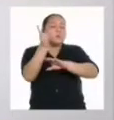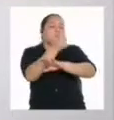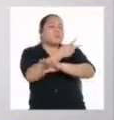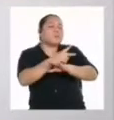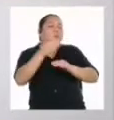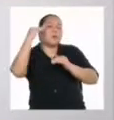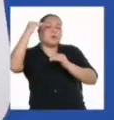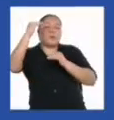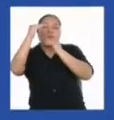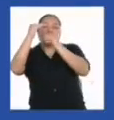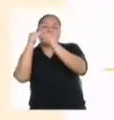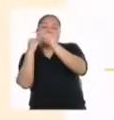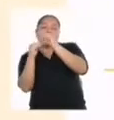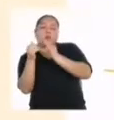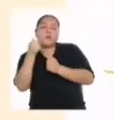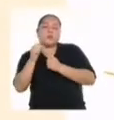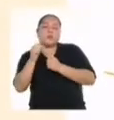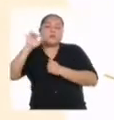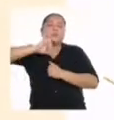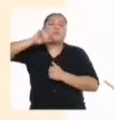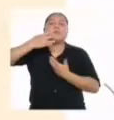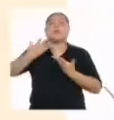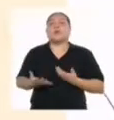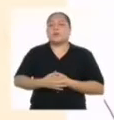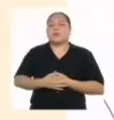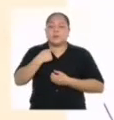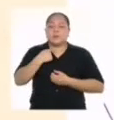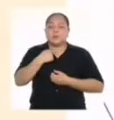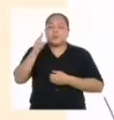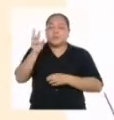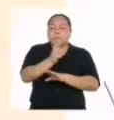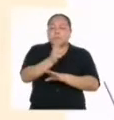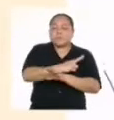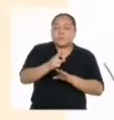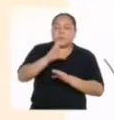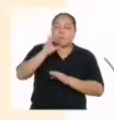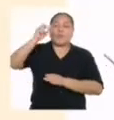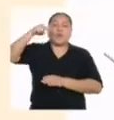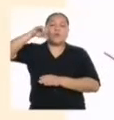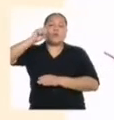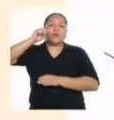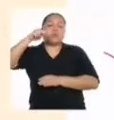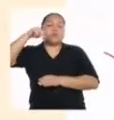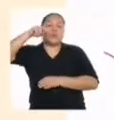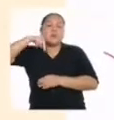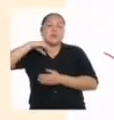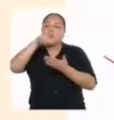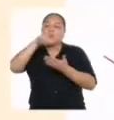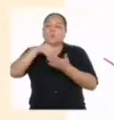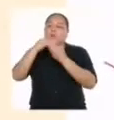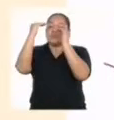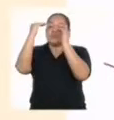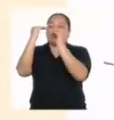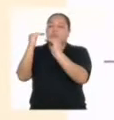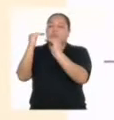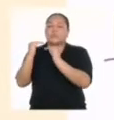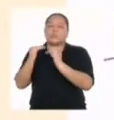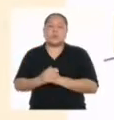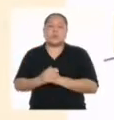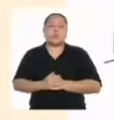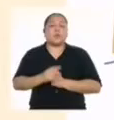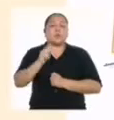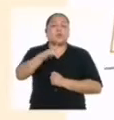las palabras que riman? La rima consonante se presenta en todos los versos de la estrofa.